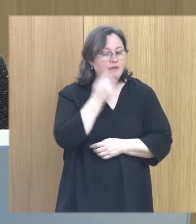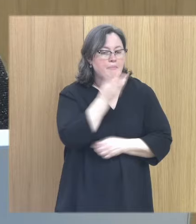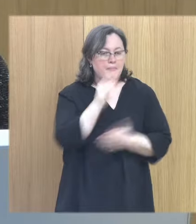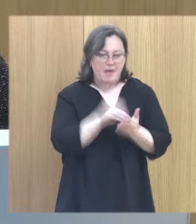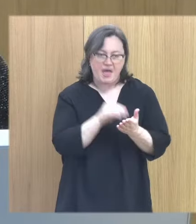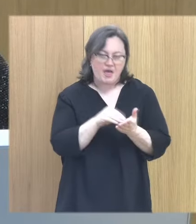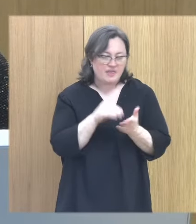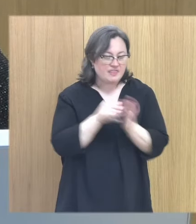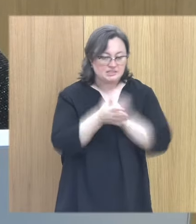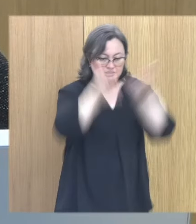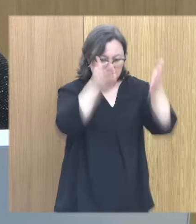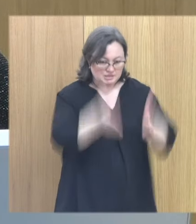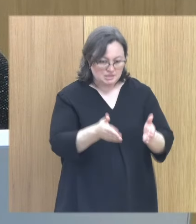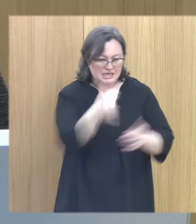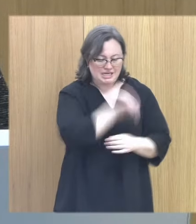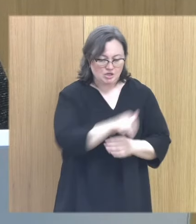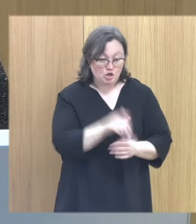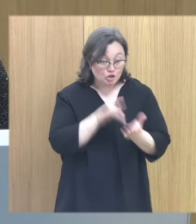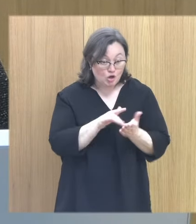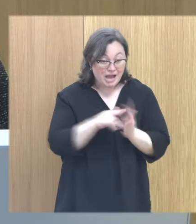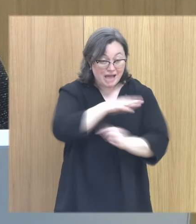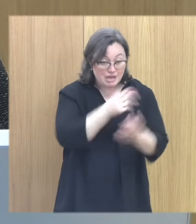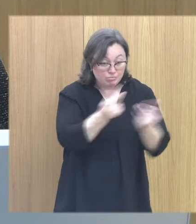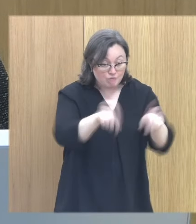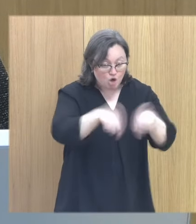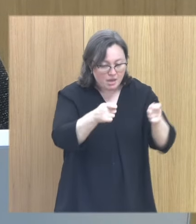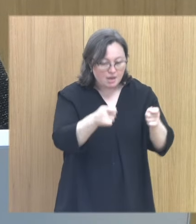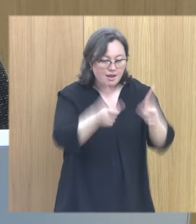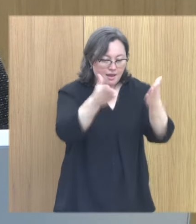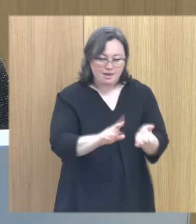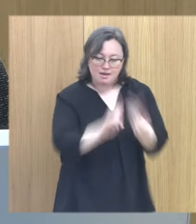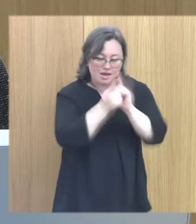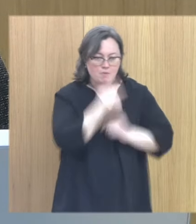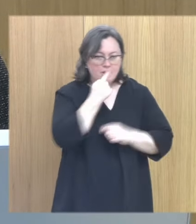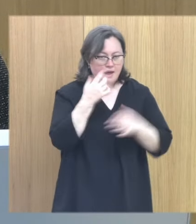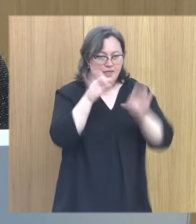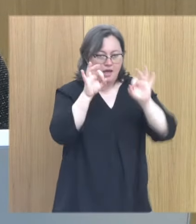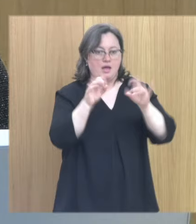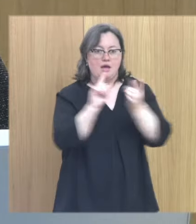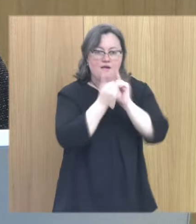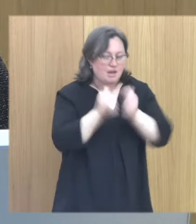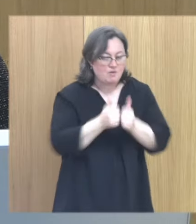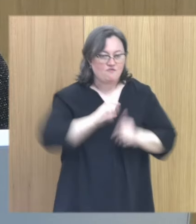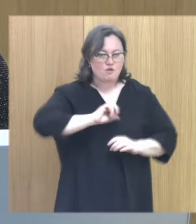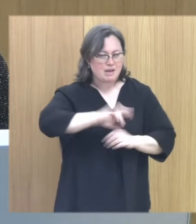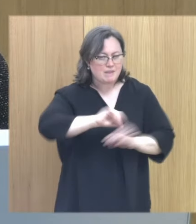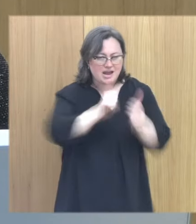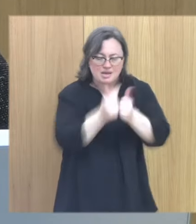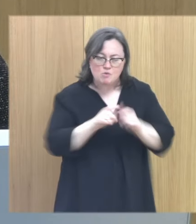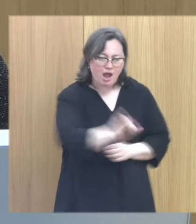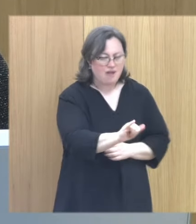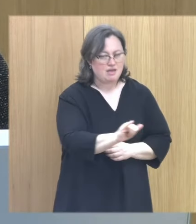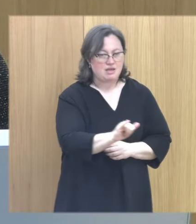el cambio que se produce en un niño cuando ese aire desaparece. Cómo le cambia la mirada, cómo le cambia la manera de caminar, cómo le cambia. Hay una